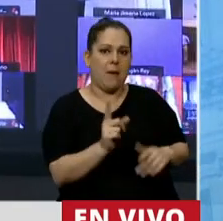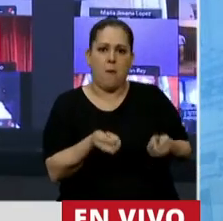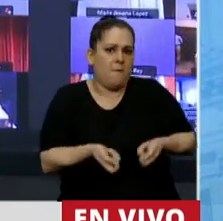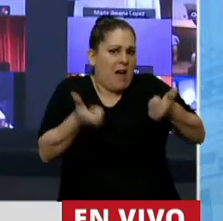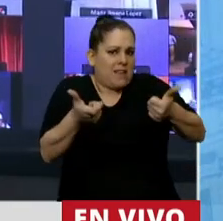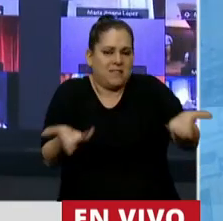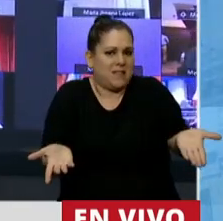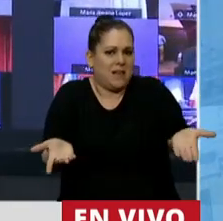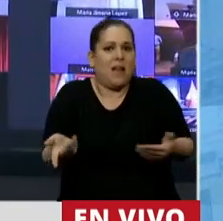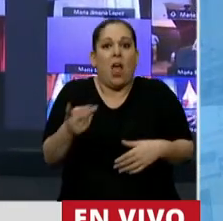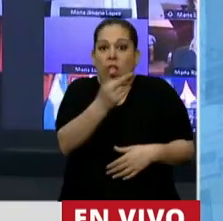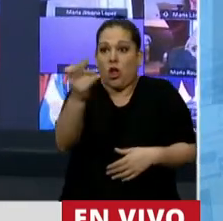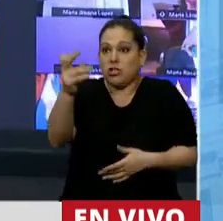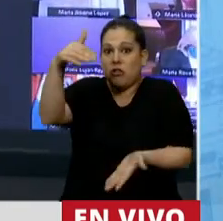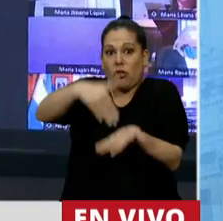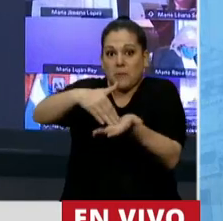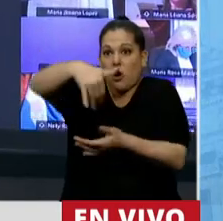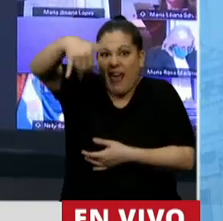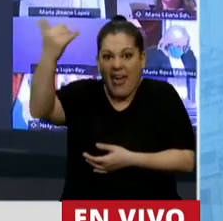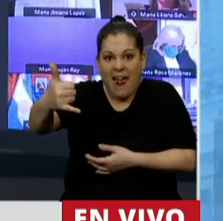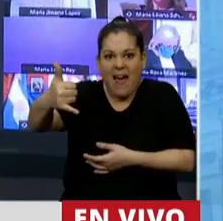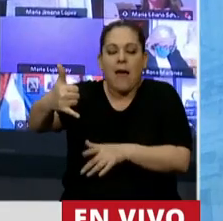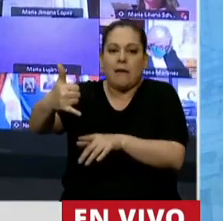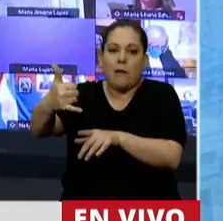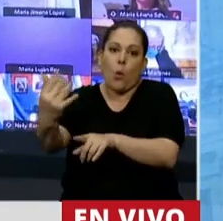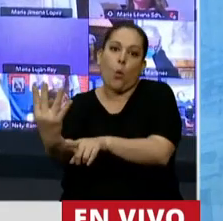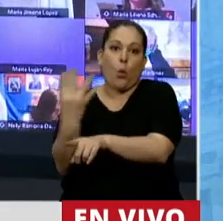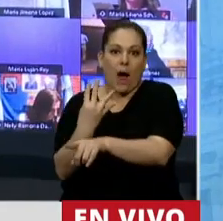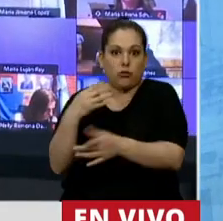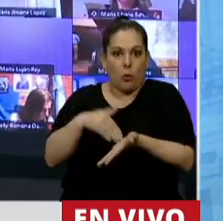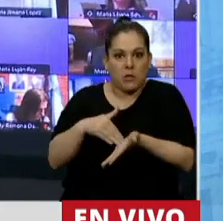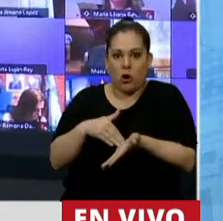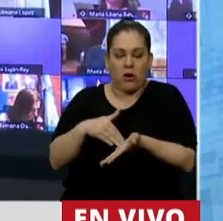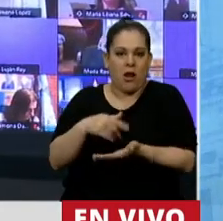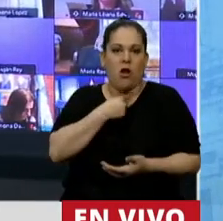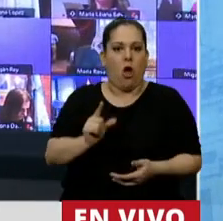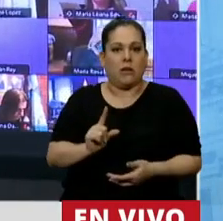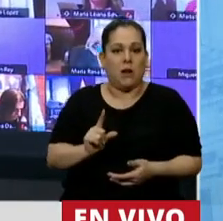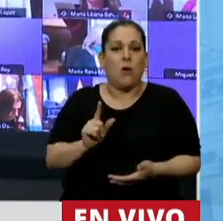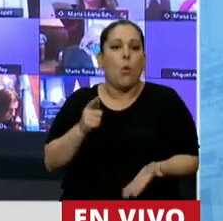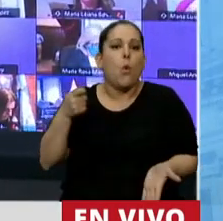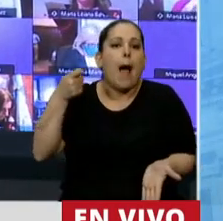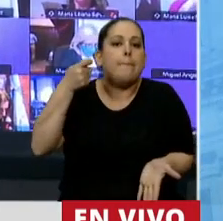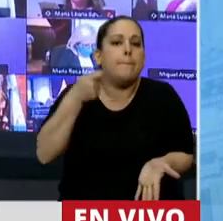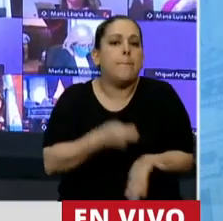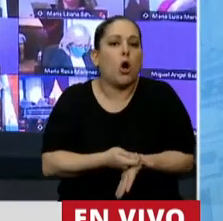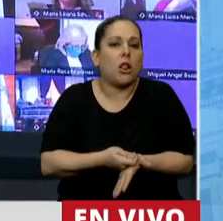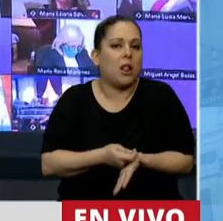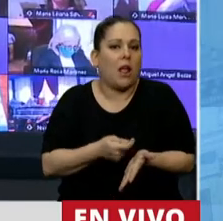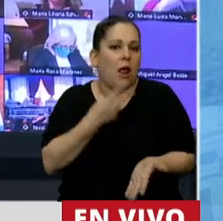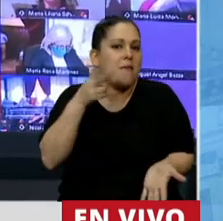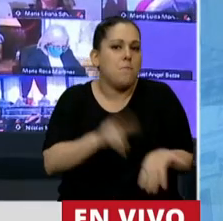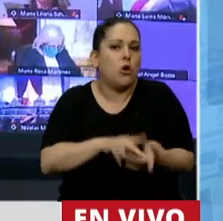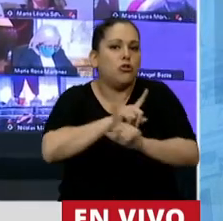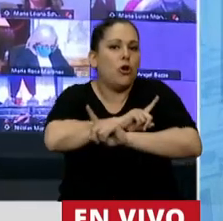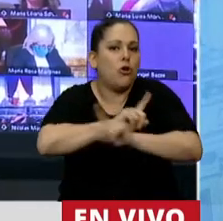los que tienen más de 200 millones de pesos pongan 4. Es un aporte, no es un impuesto.